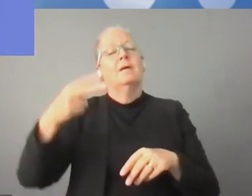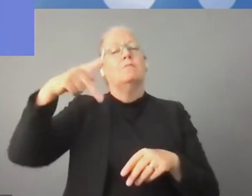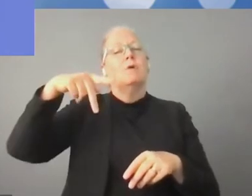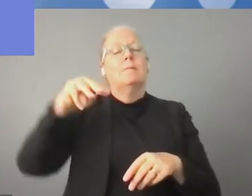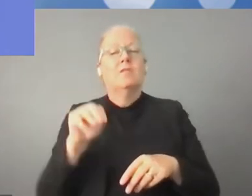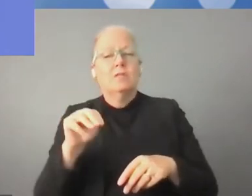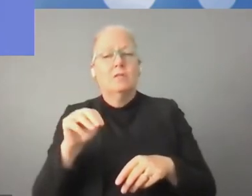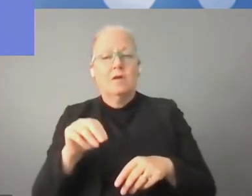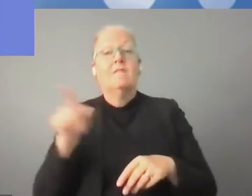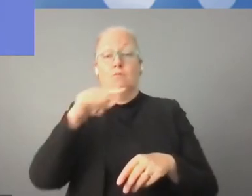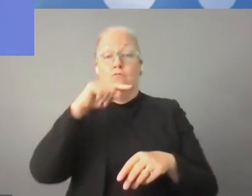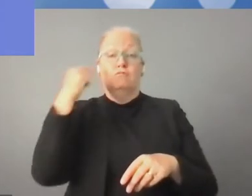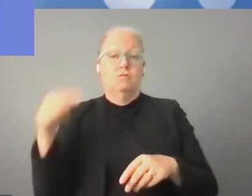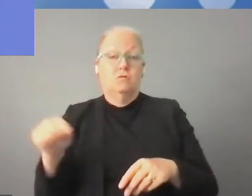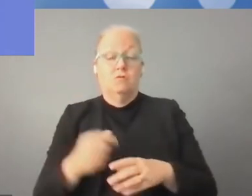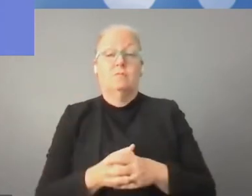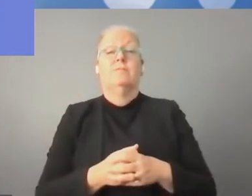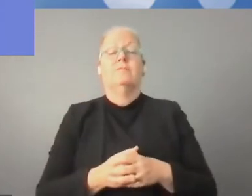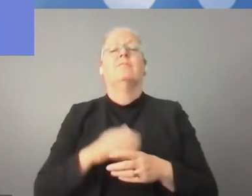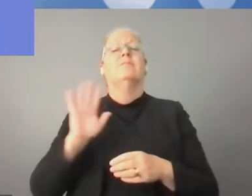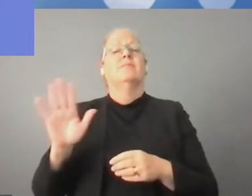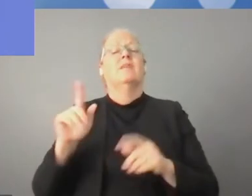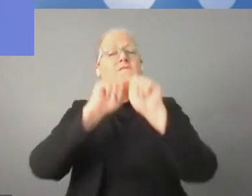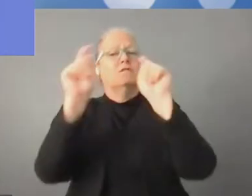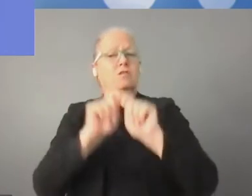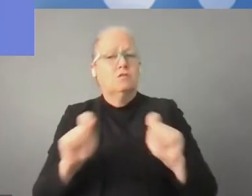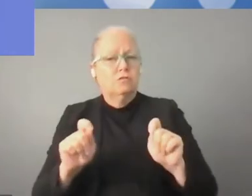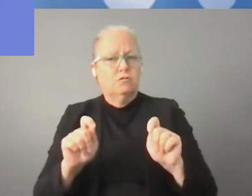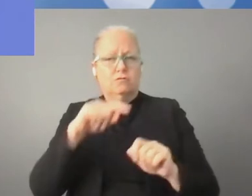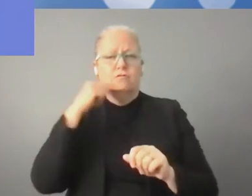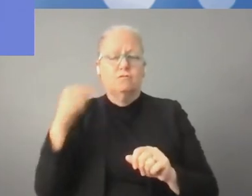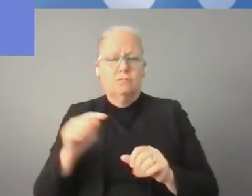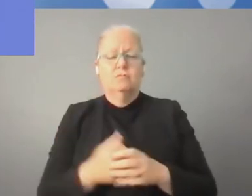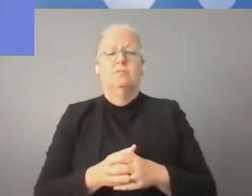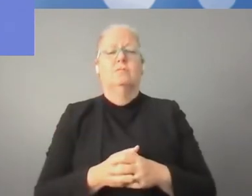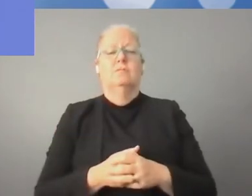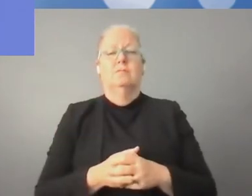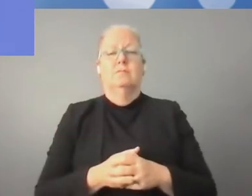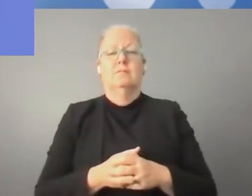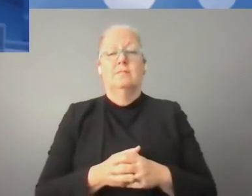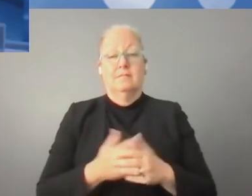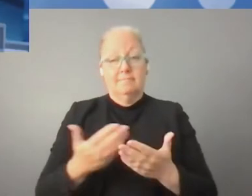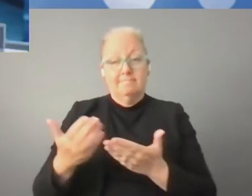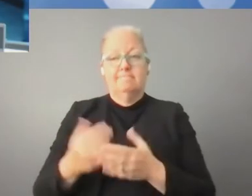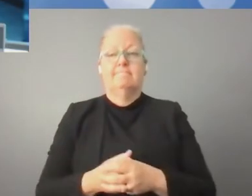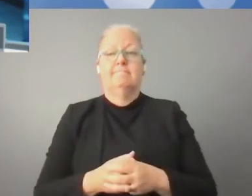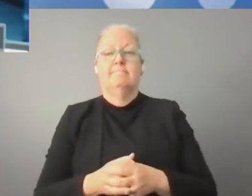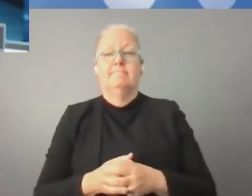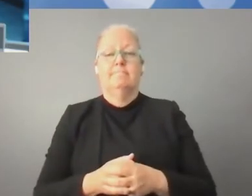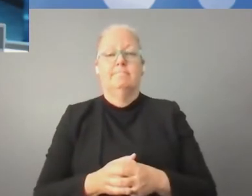Ahora, por favor, pido que se presente el vídeo del